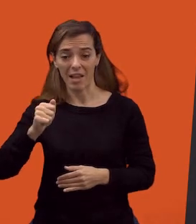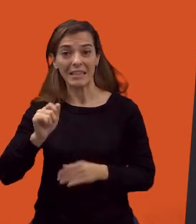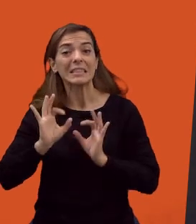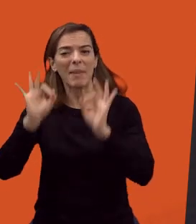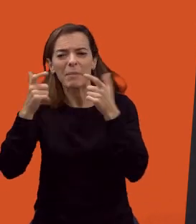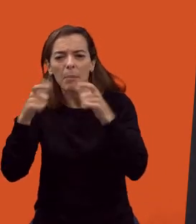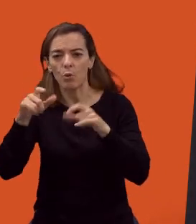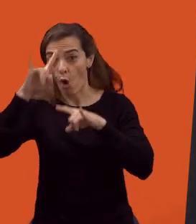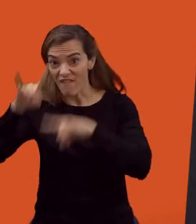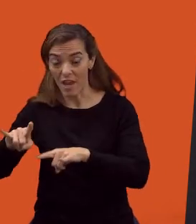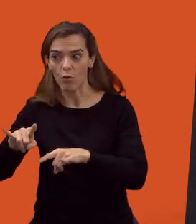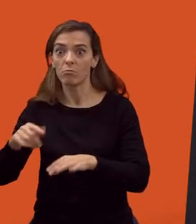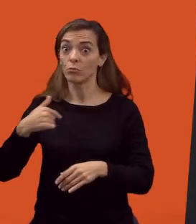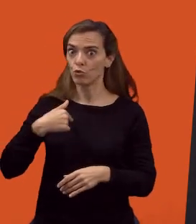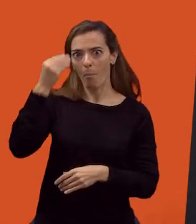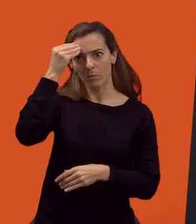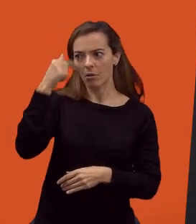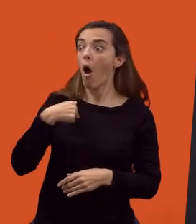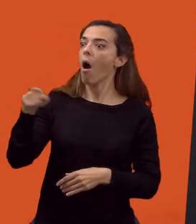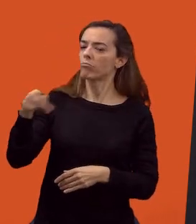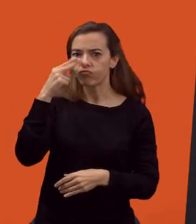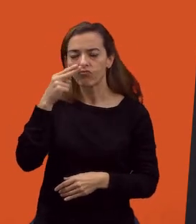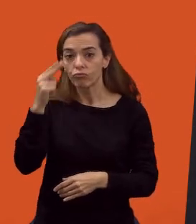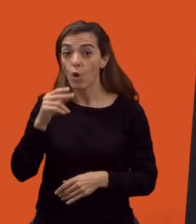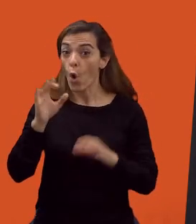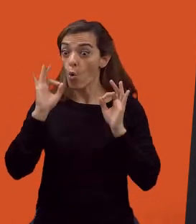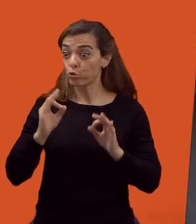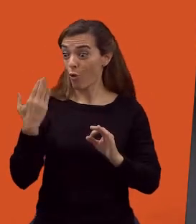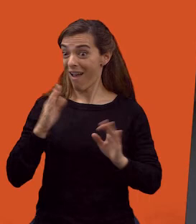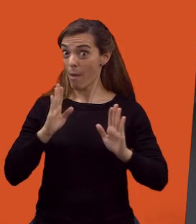Como estaba trabajando en ese momento por esta línea,